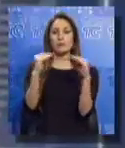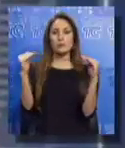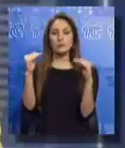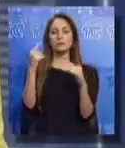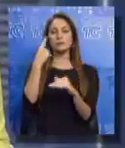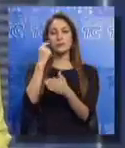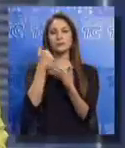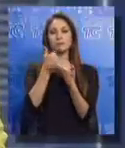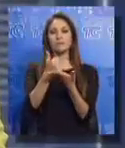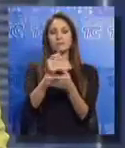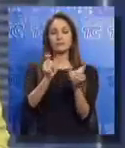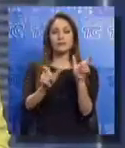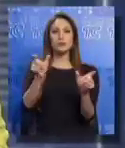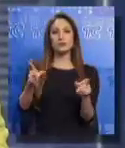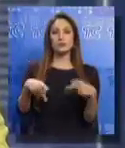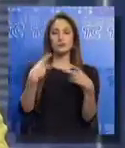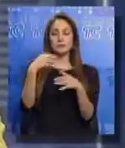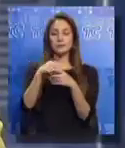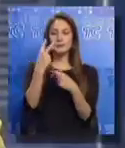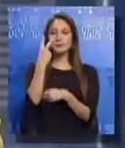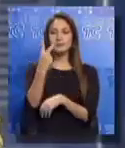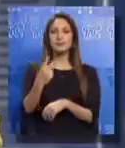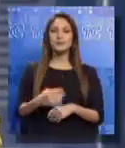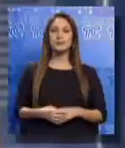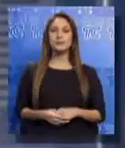para el beneficio de sus habitantes. Veamos.